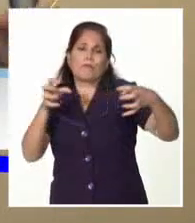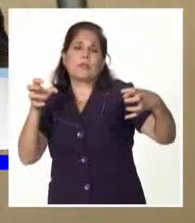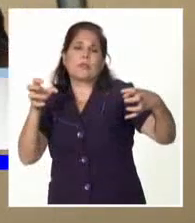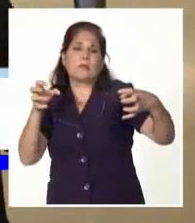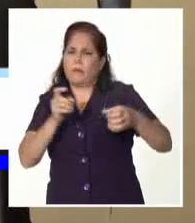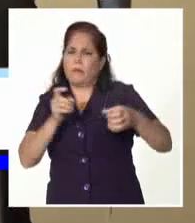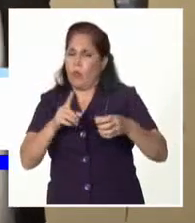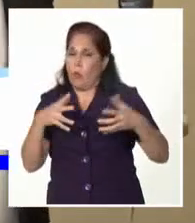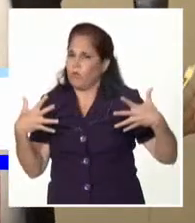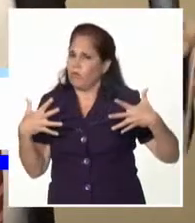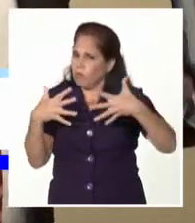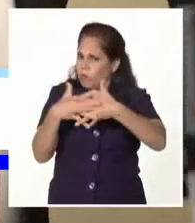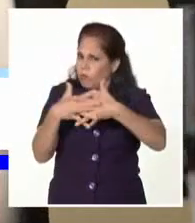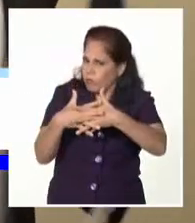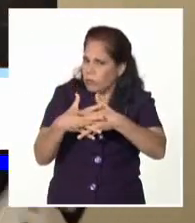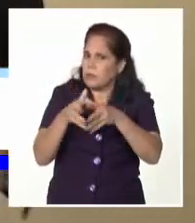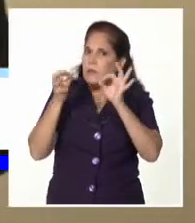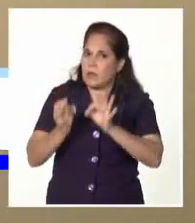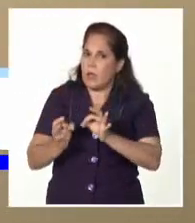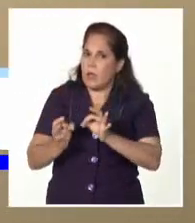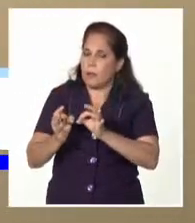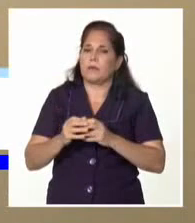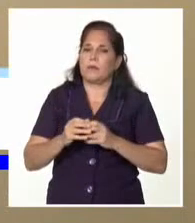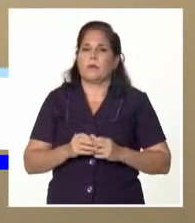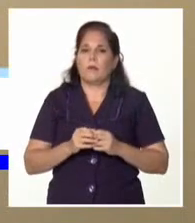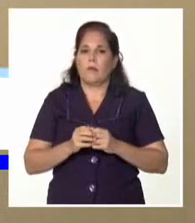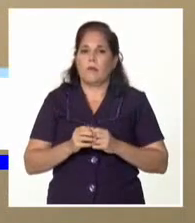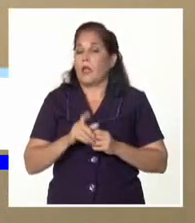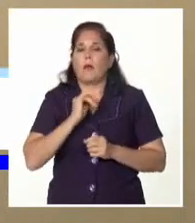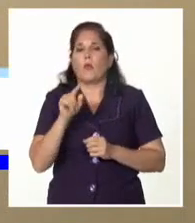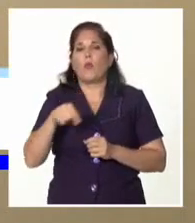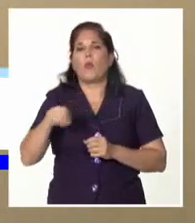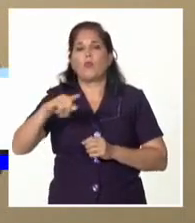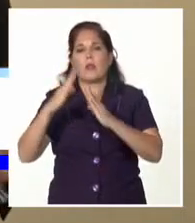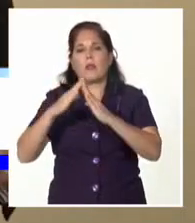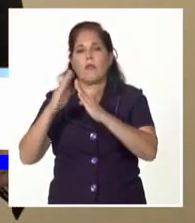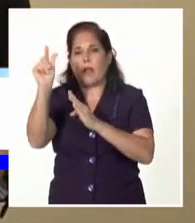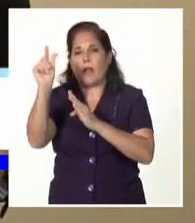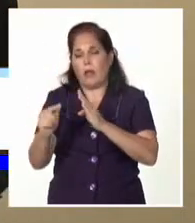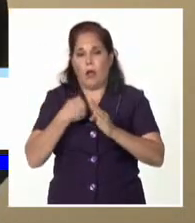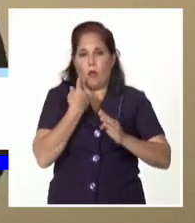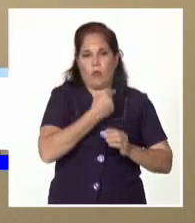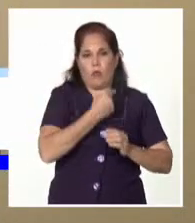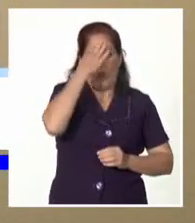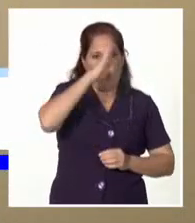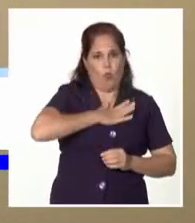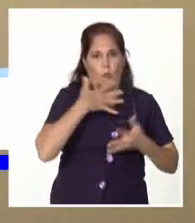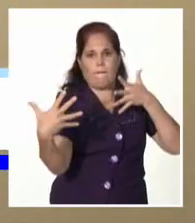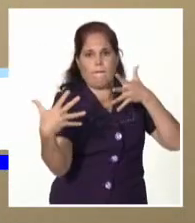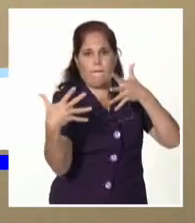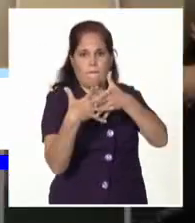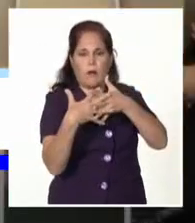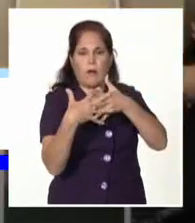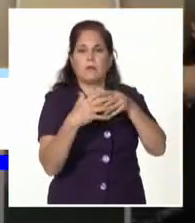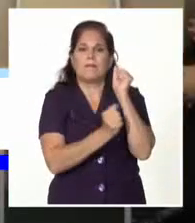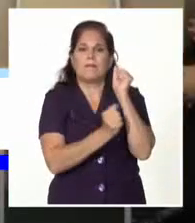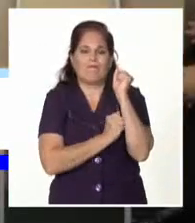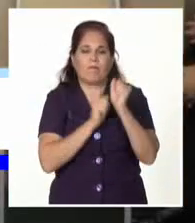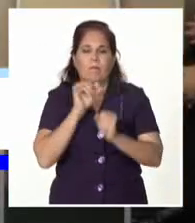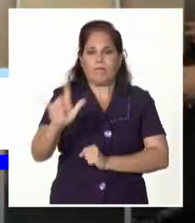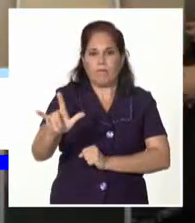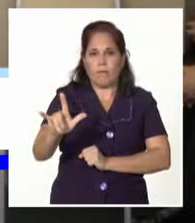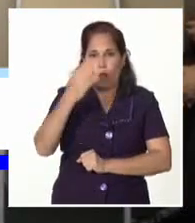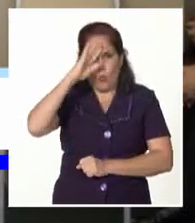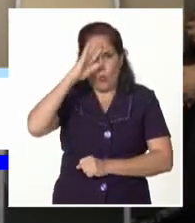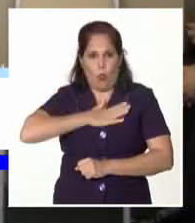unión como país con los cubanos que están recibiendo en el exterior, que son cubanos que quieren a su país, quieren a su patria y, por supuesto,